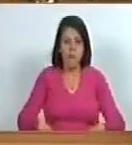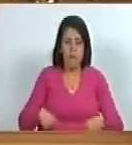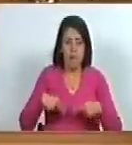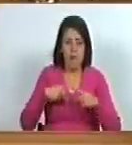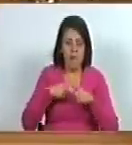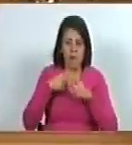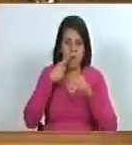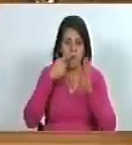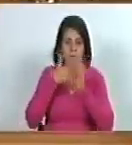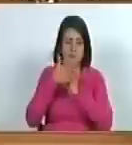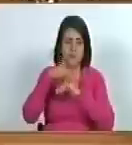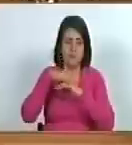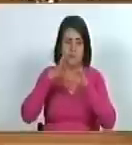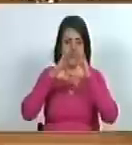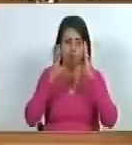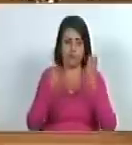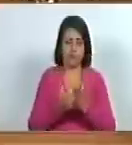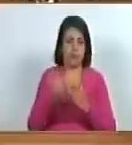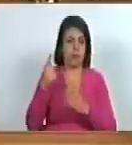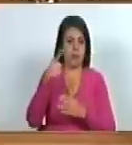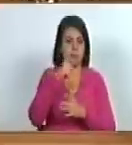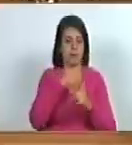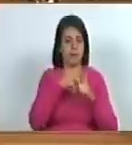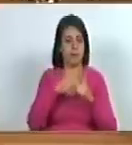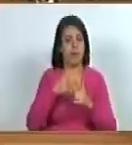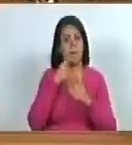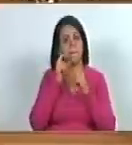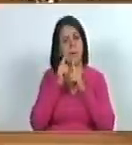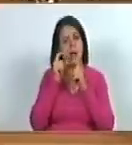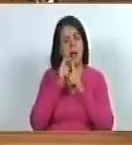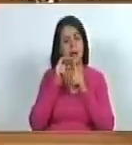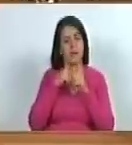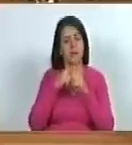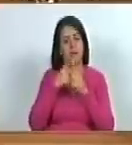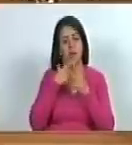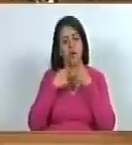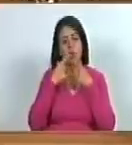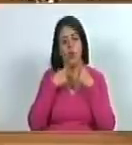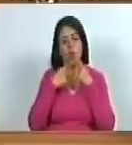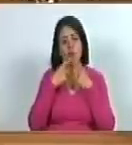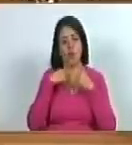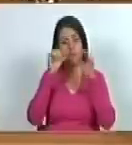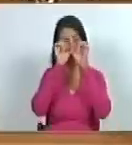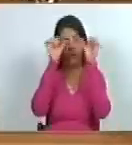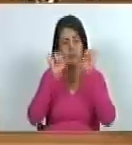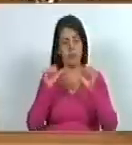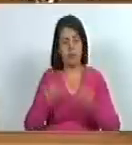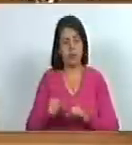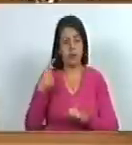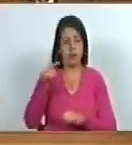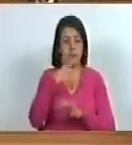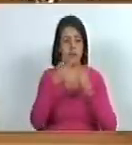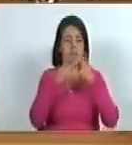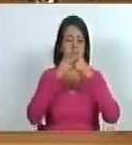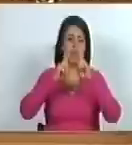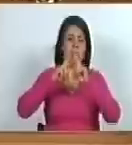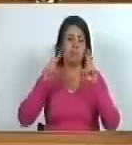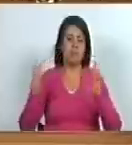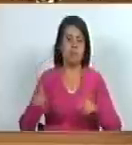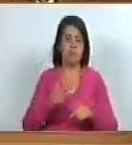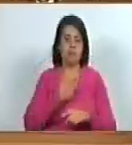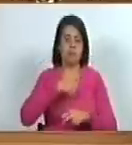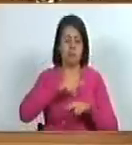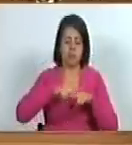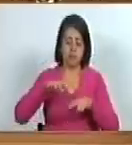un mundo donde reine la expresión el colorido para el arte donde reine la paz donde